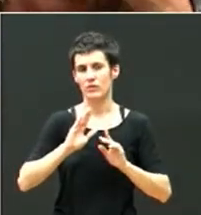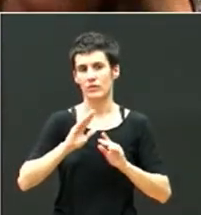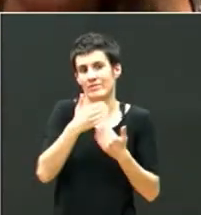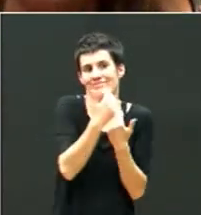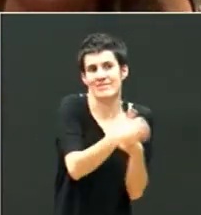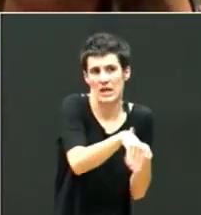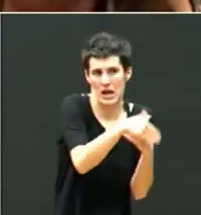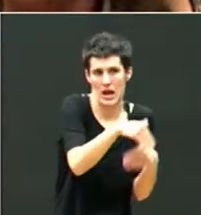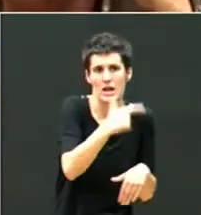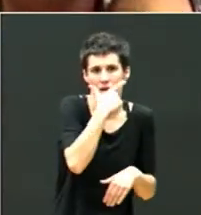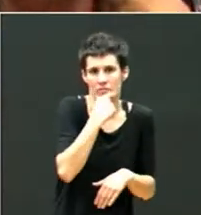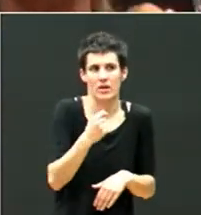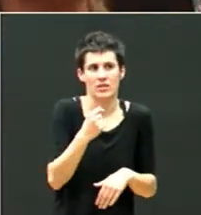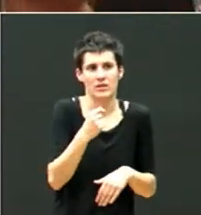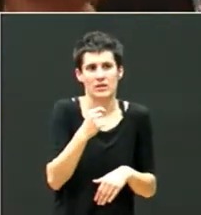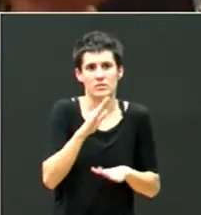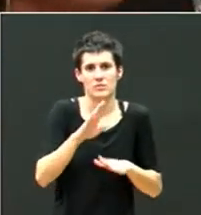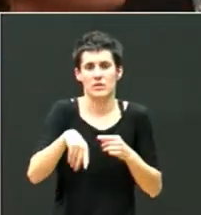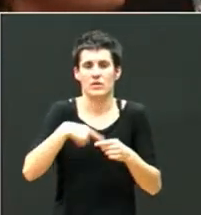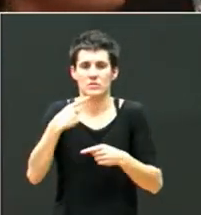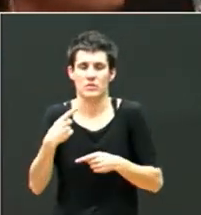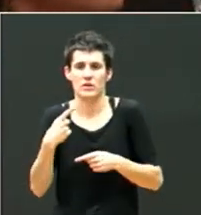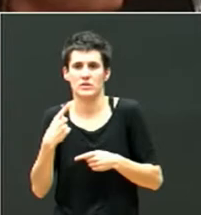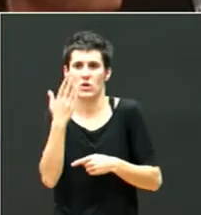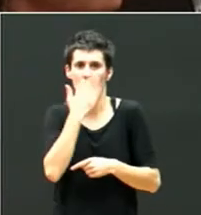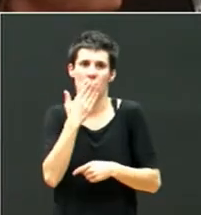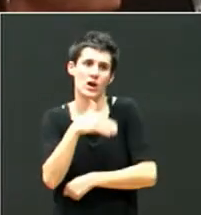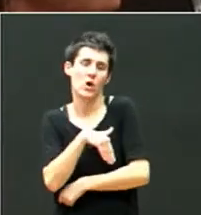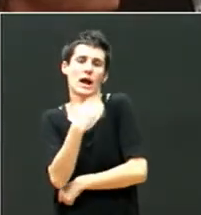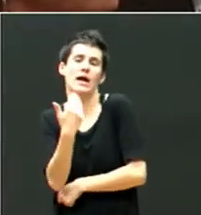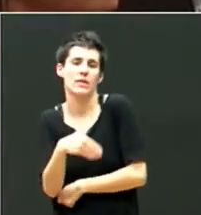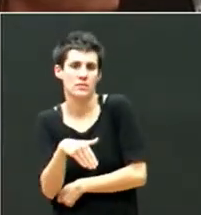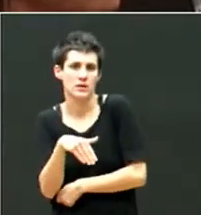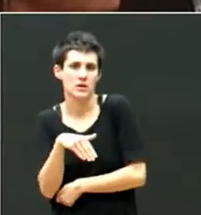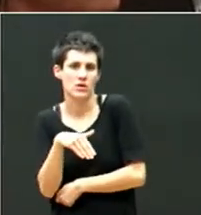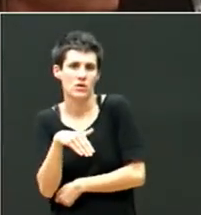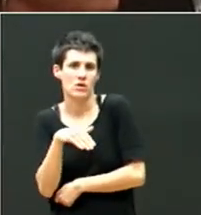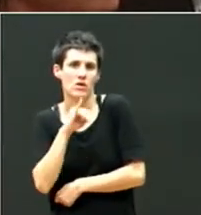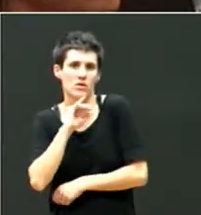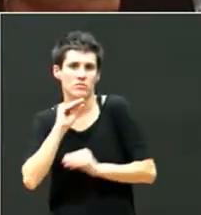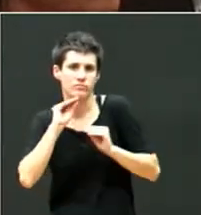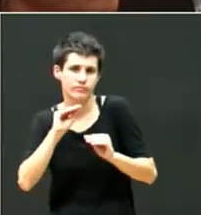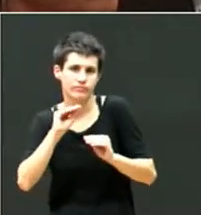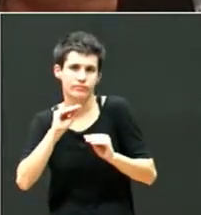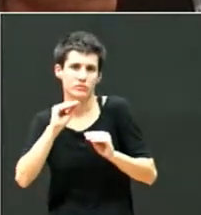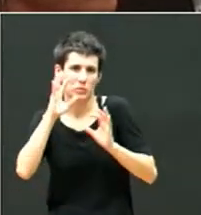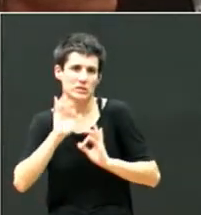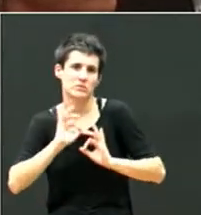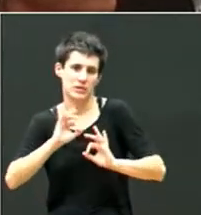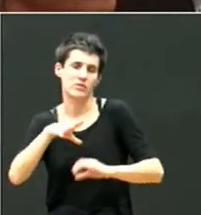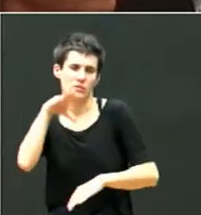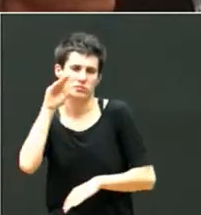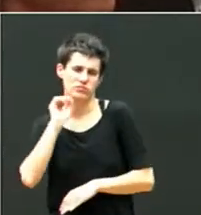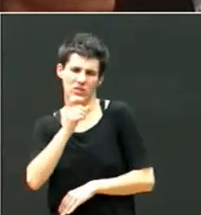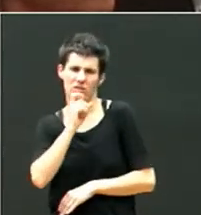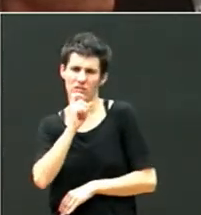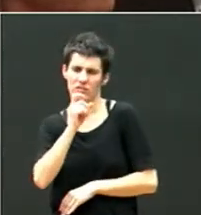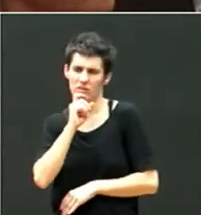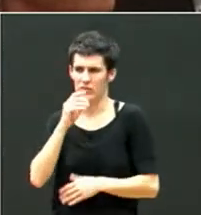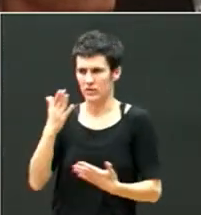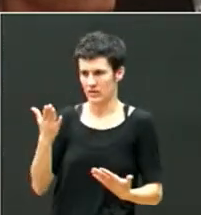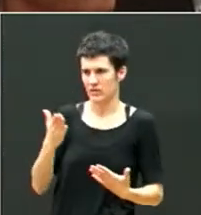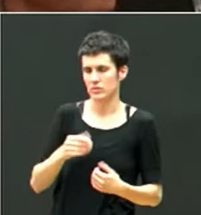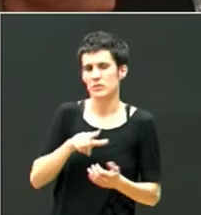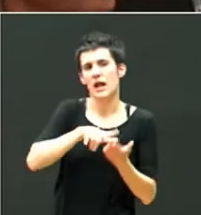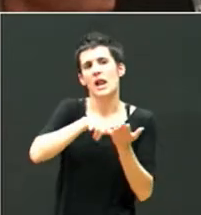colegio. Y un nicho ecológico que nos puede parecer lo más normal del mundo, hay veces que no se entiende lo que es porque es